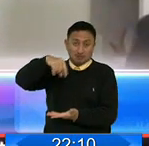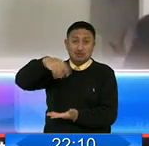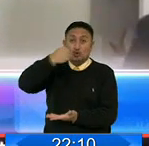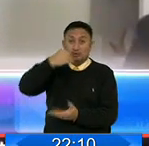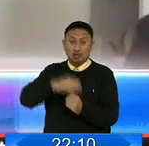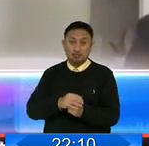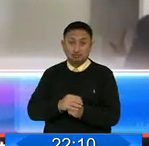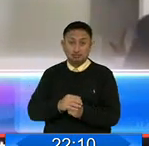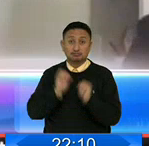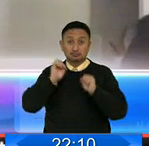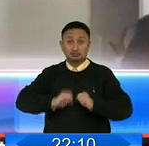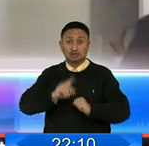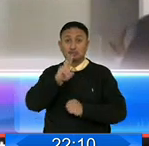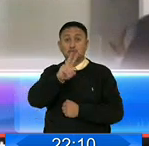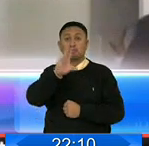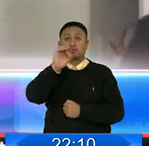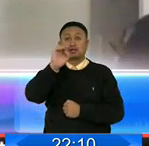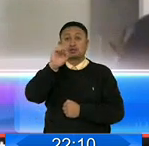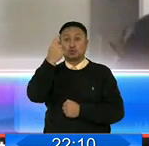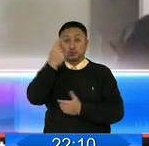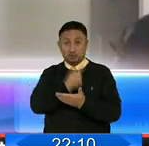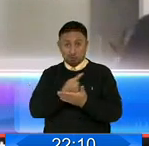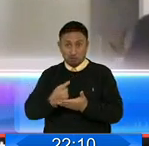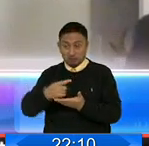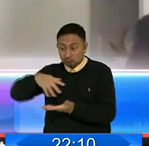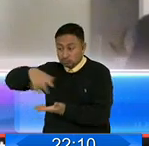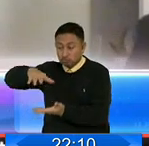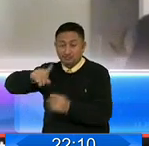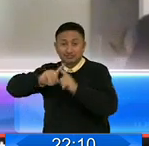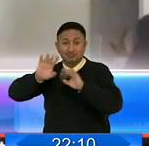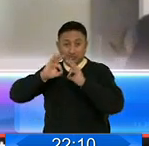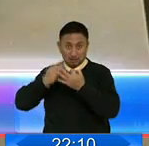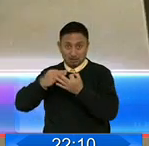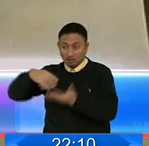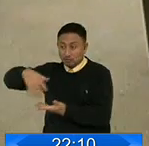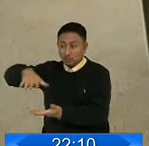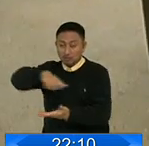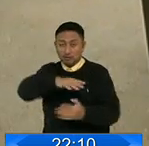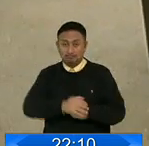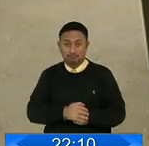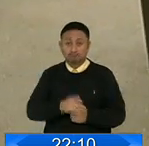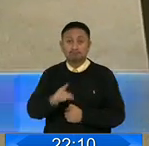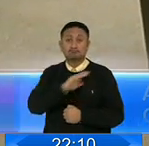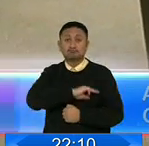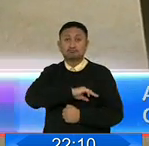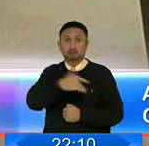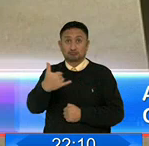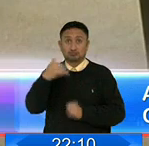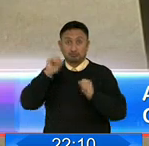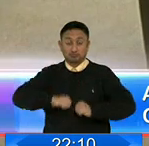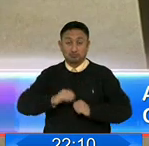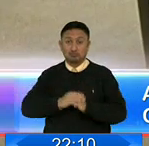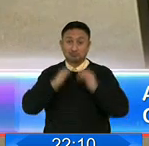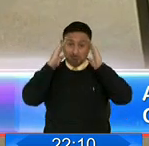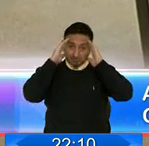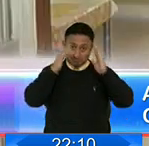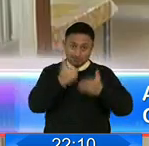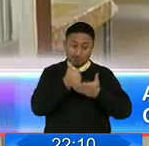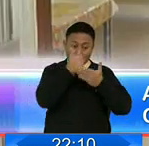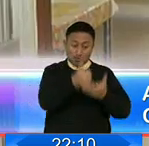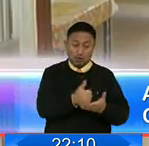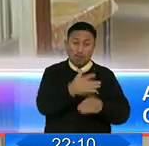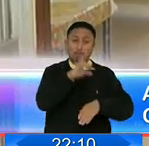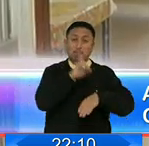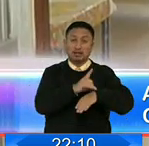repartidos 20 mil por semana a distintas familias. El municipio cuenta con atenciones médicas en diferentes